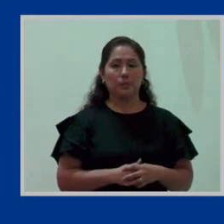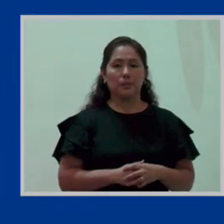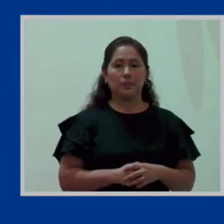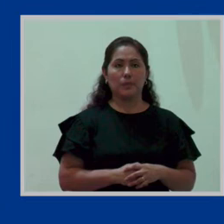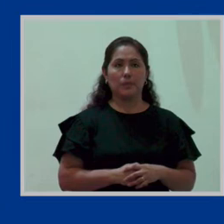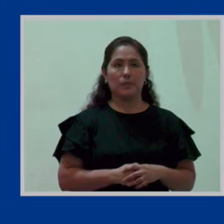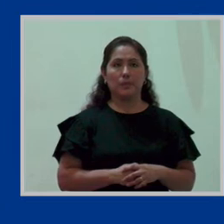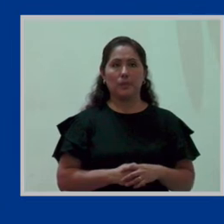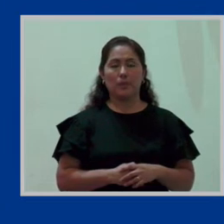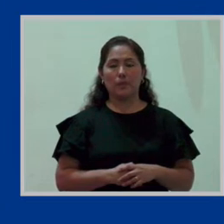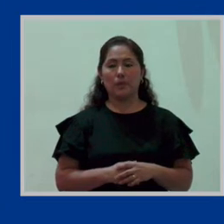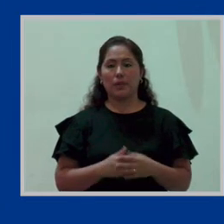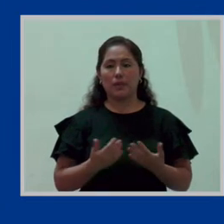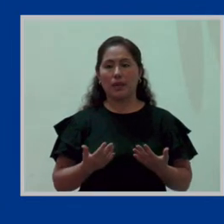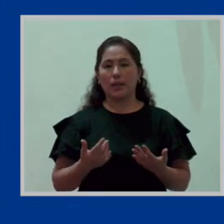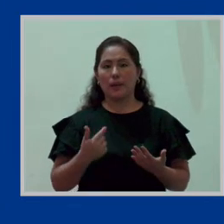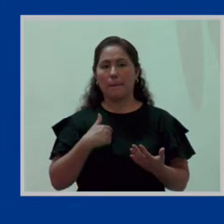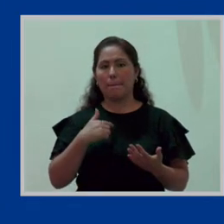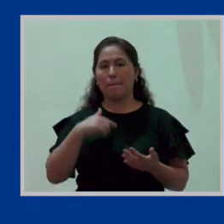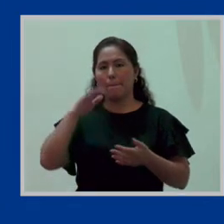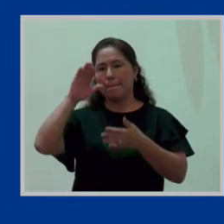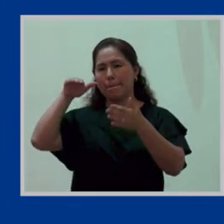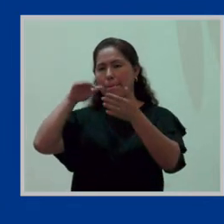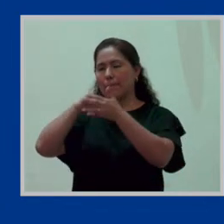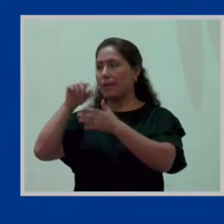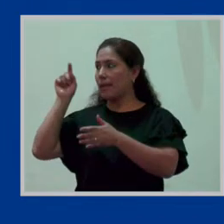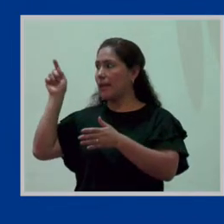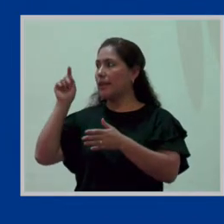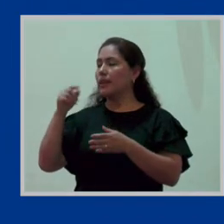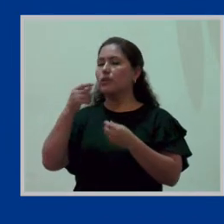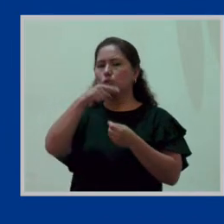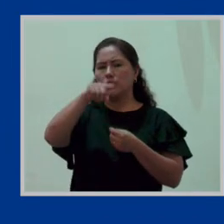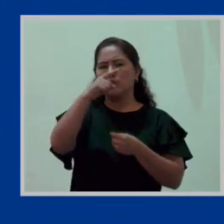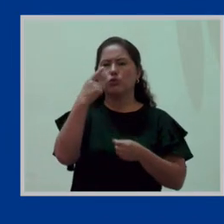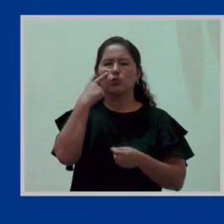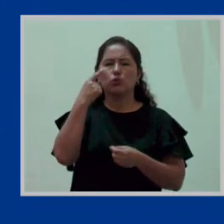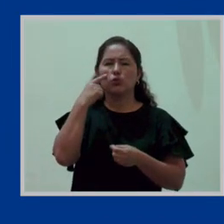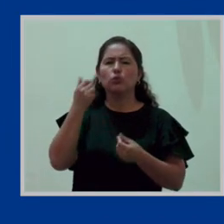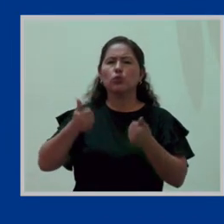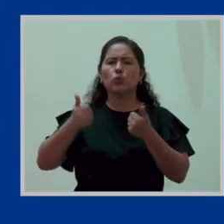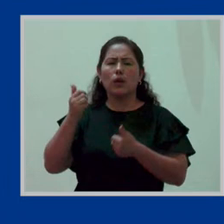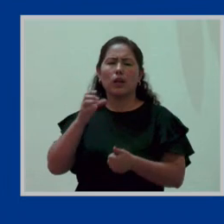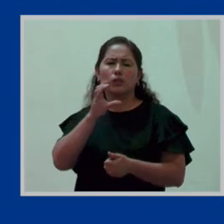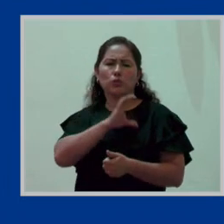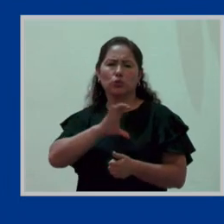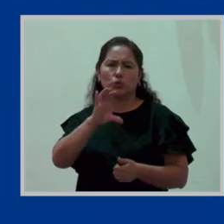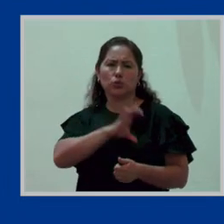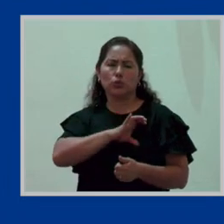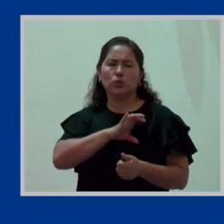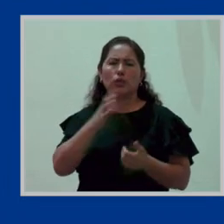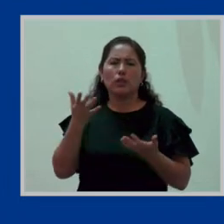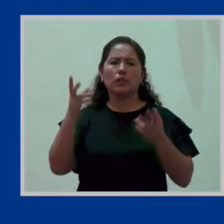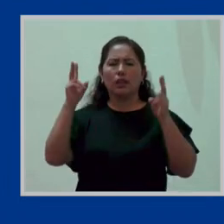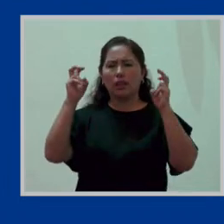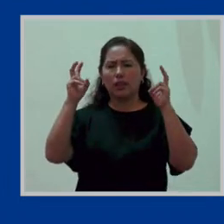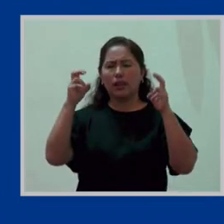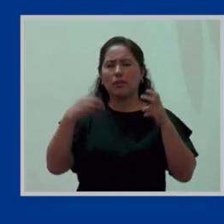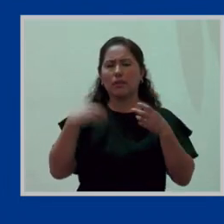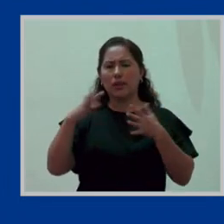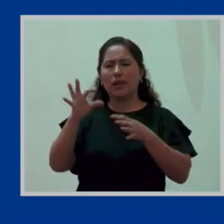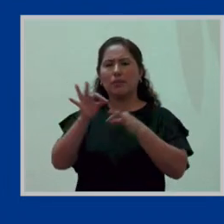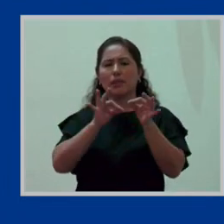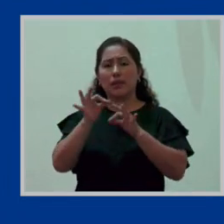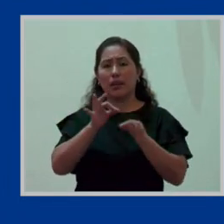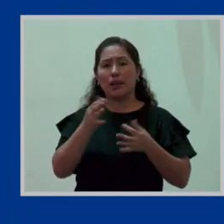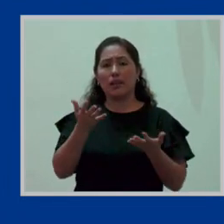Voy a centrarme aquí para que ustedes conozcan cuáles son las conductas infractoras respecto a los temas que he abordado yo y